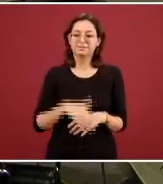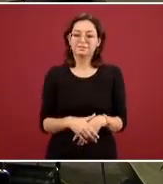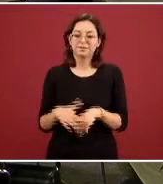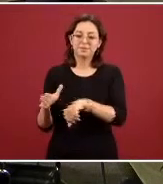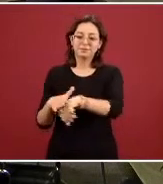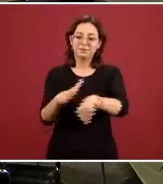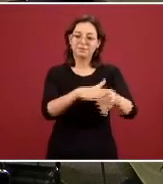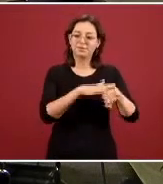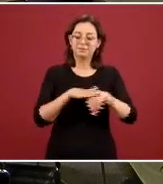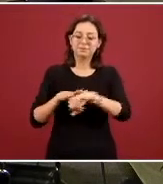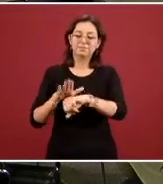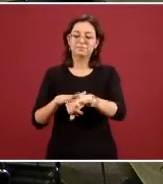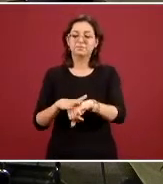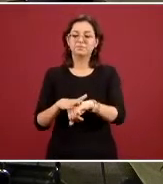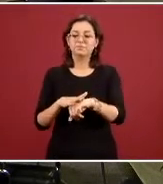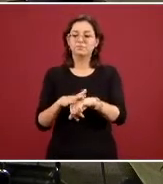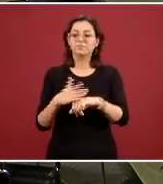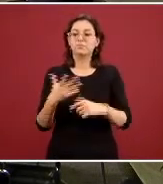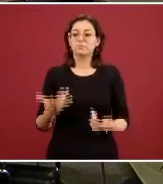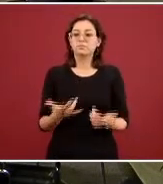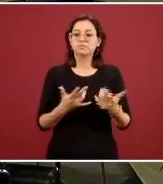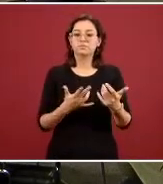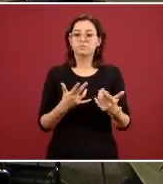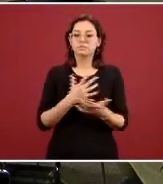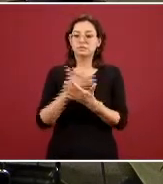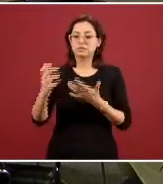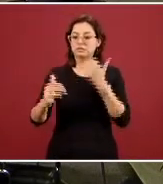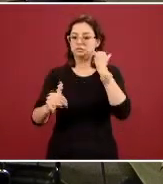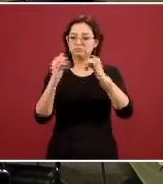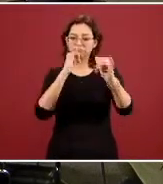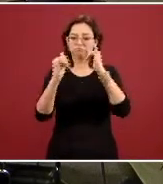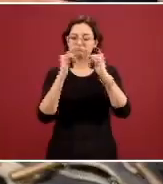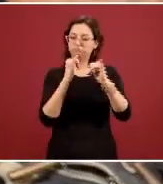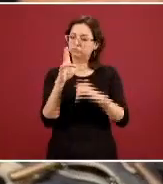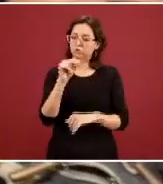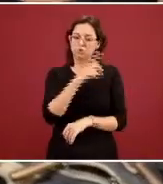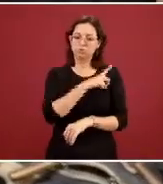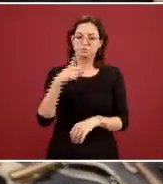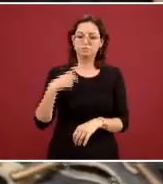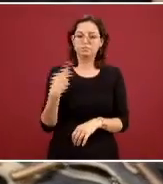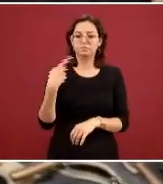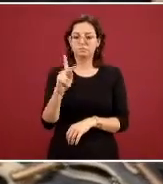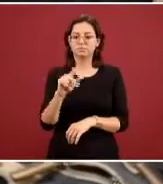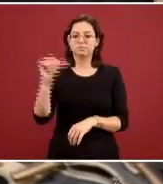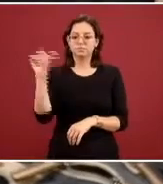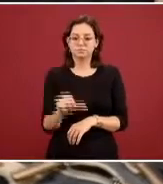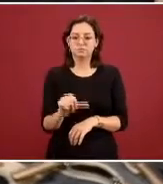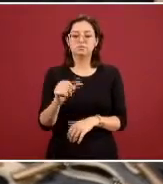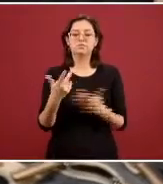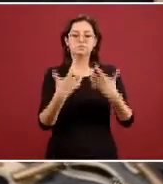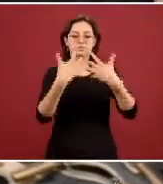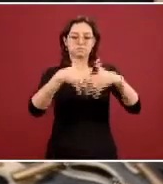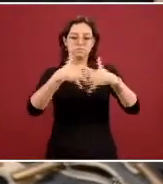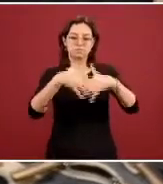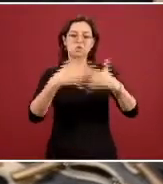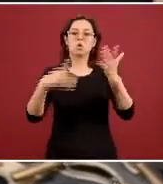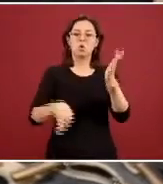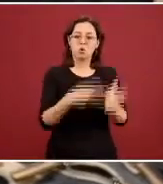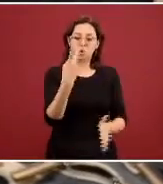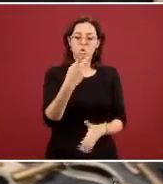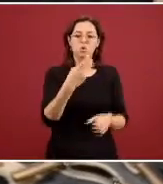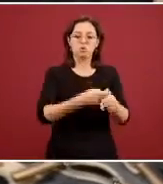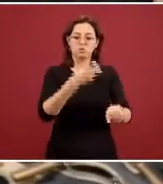puntual a que no se consuma alcohol en exceso y hoy justamente nos enteramos de que las cerveceras de nueva cuenta van a poder